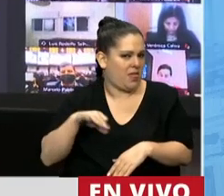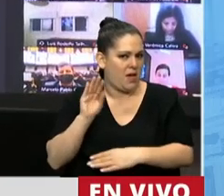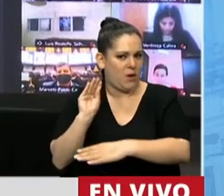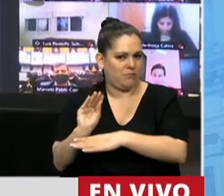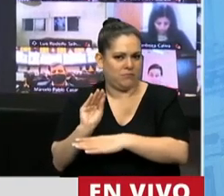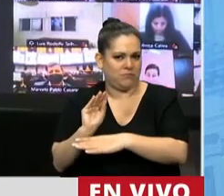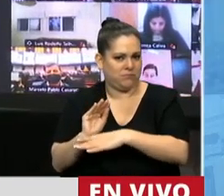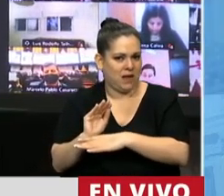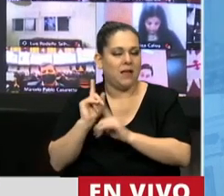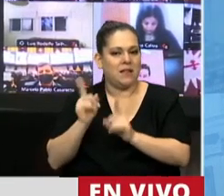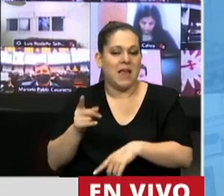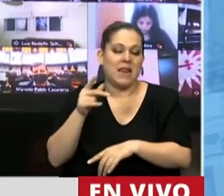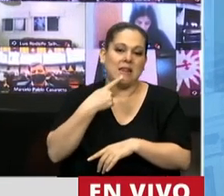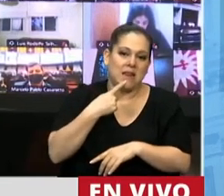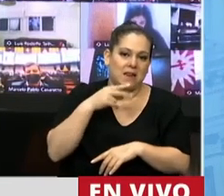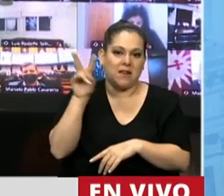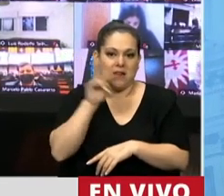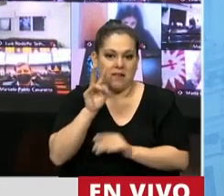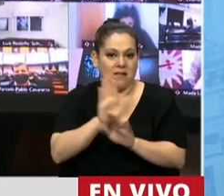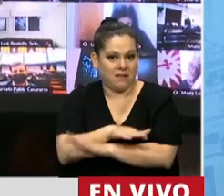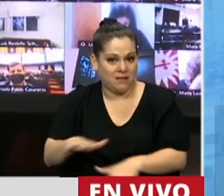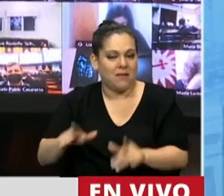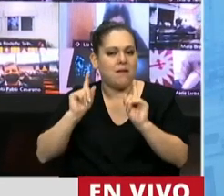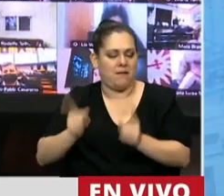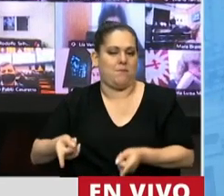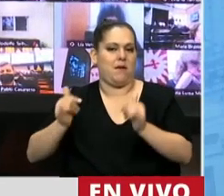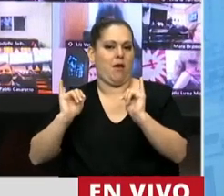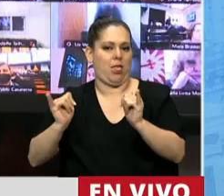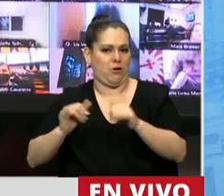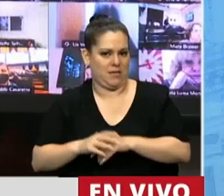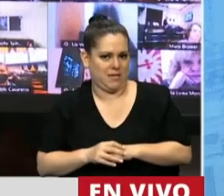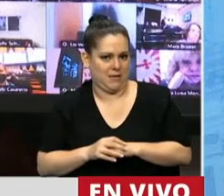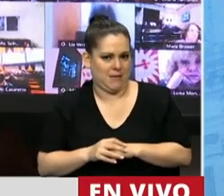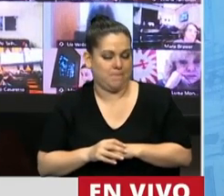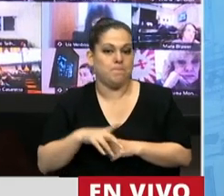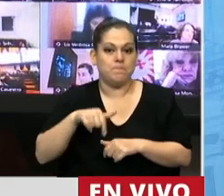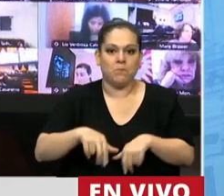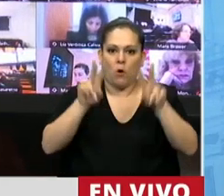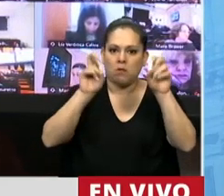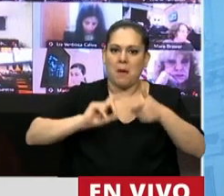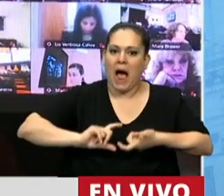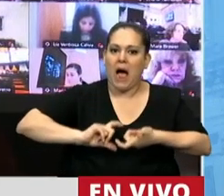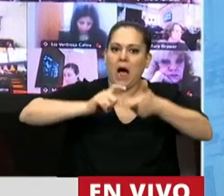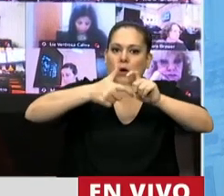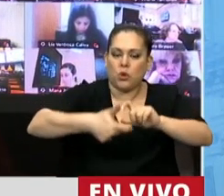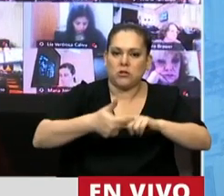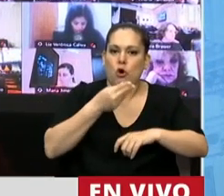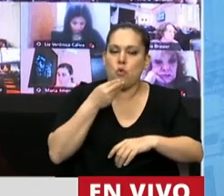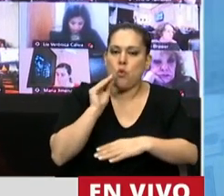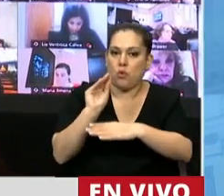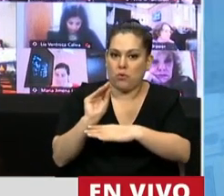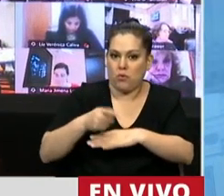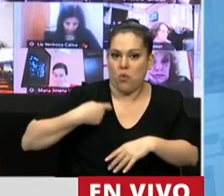por supuesto, que son no solamente niñas y niños, que adolescentes. Esta actualización de la cuota alimentaria, en algún momento,